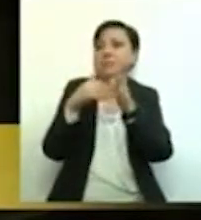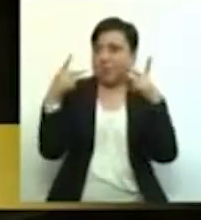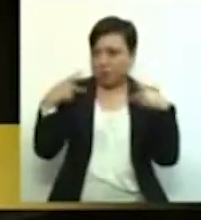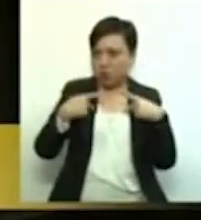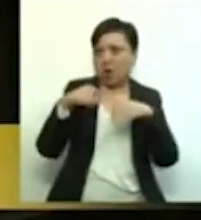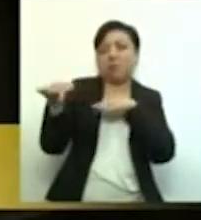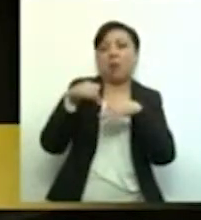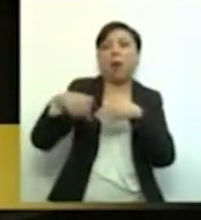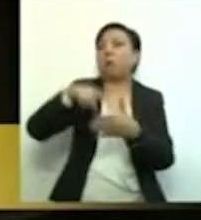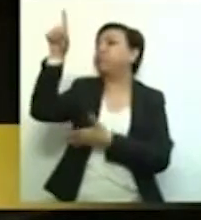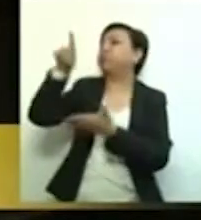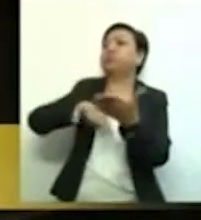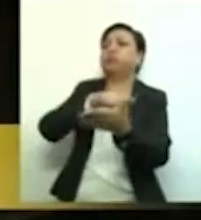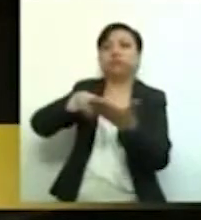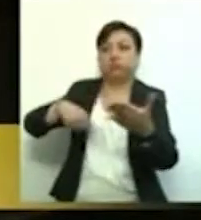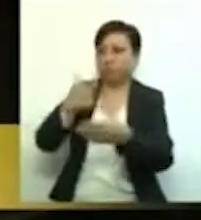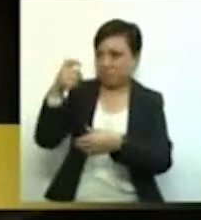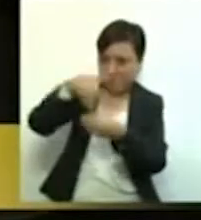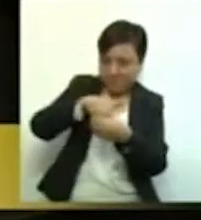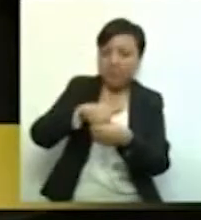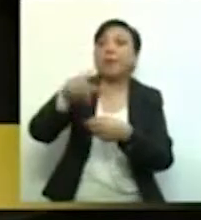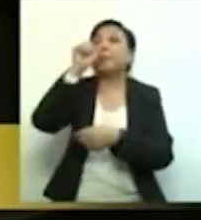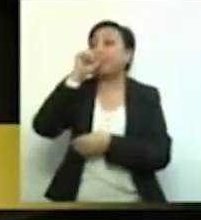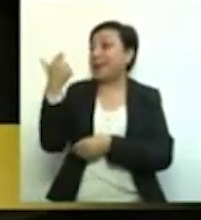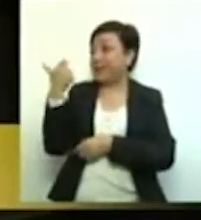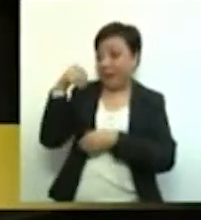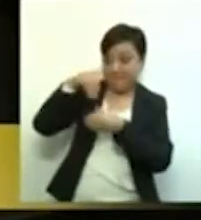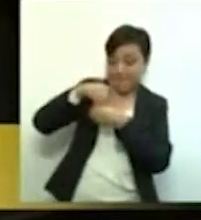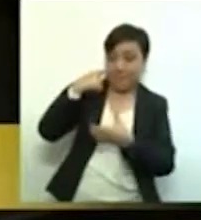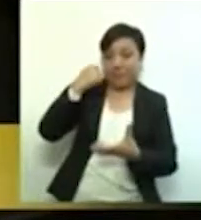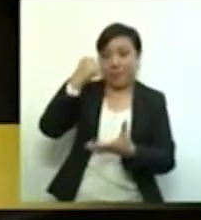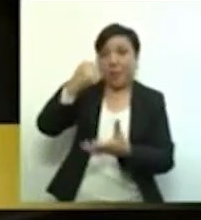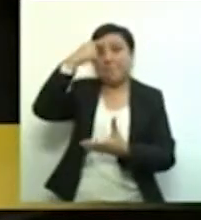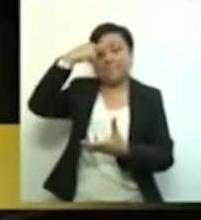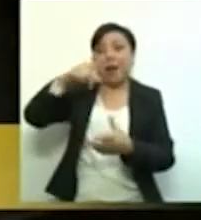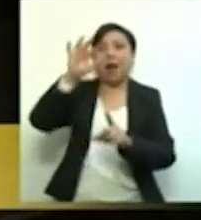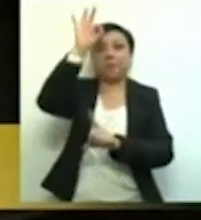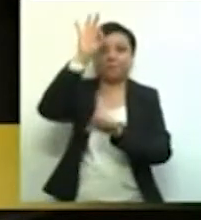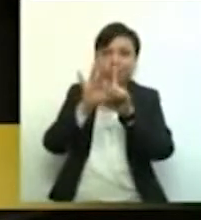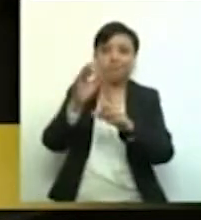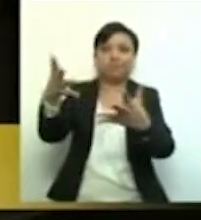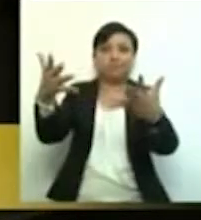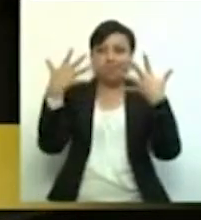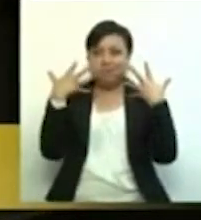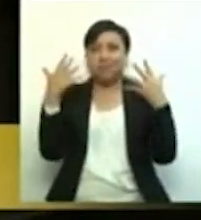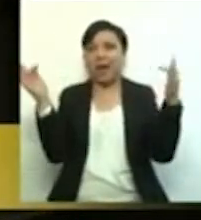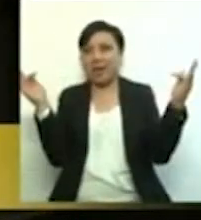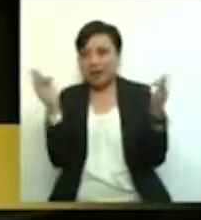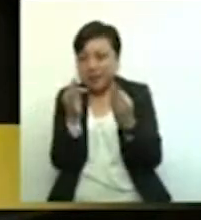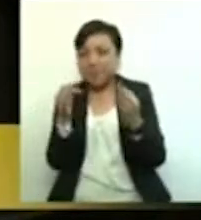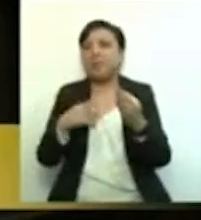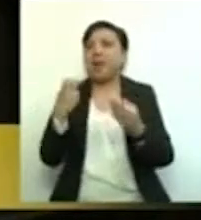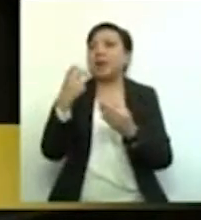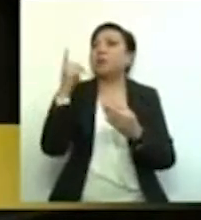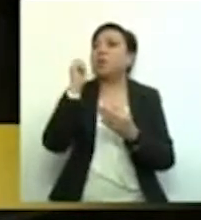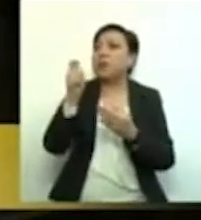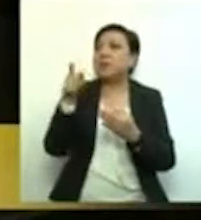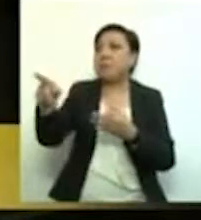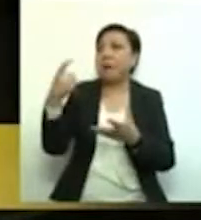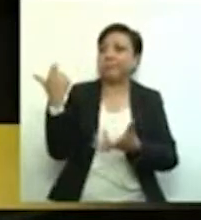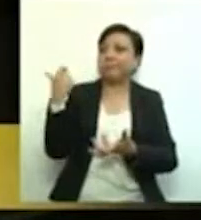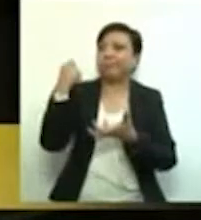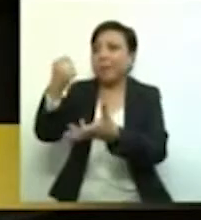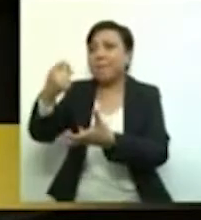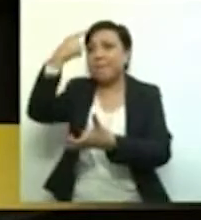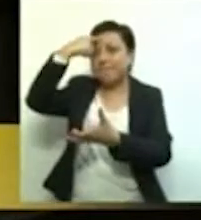la extinción del Fondo de Cambio Climático atenta contra la obligación constitucional del Estado de garantizar el derecho a un medio ambiente